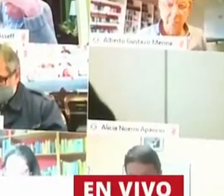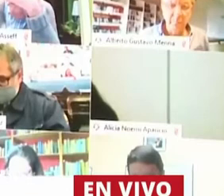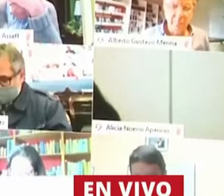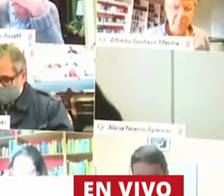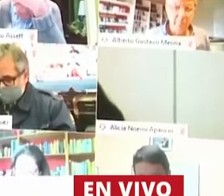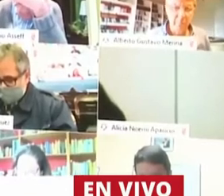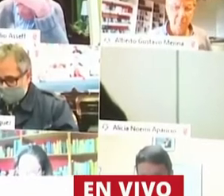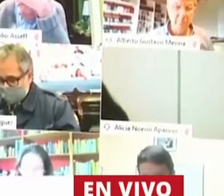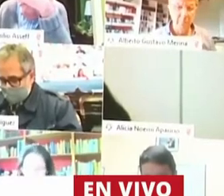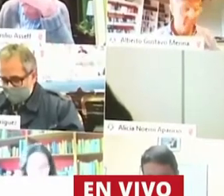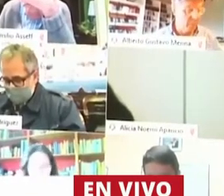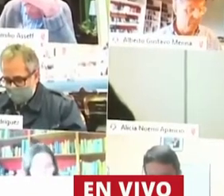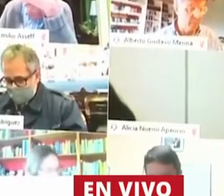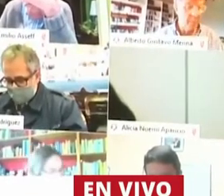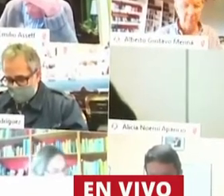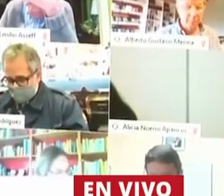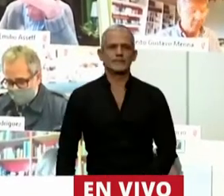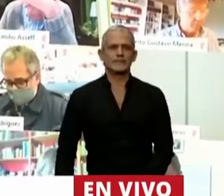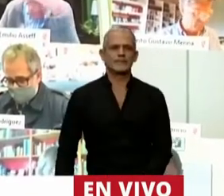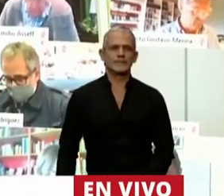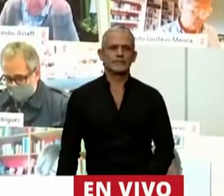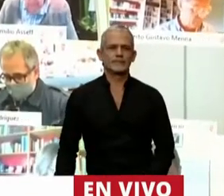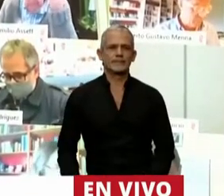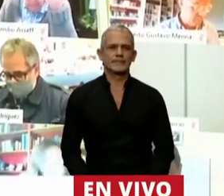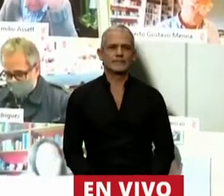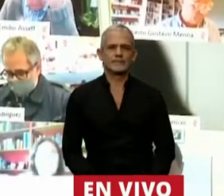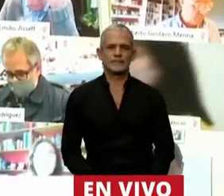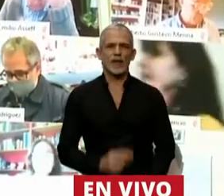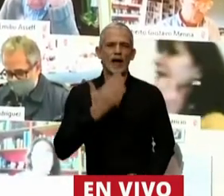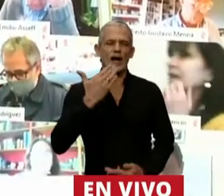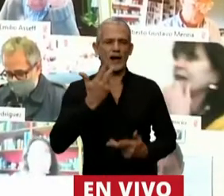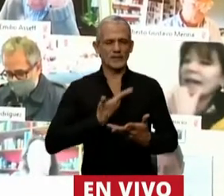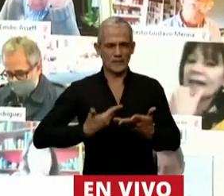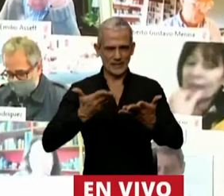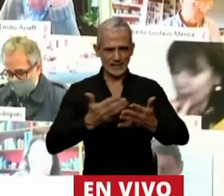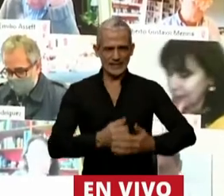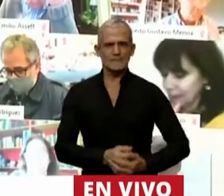Gracias, señor presidente. No sé si me escucha... Perfectamente.